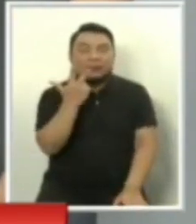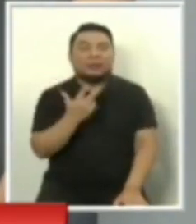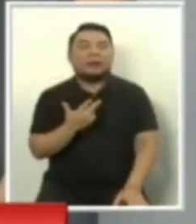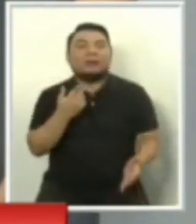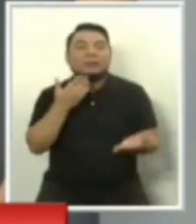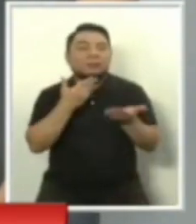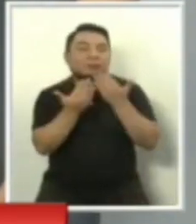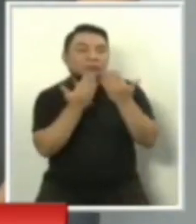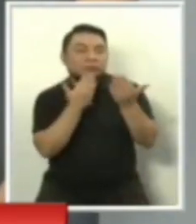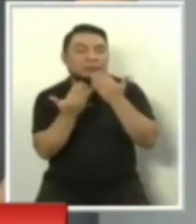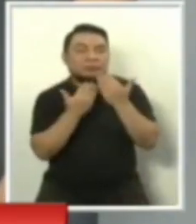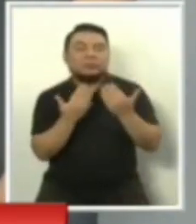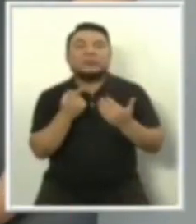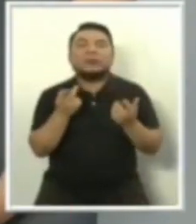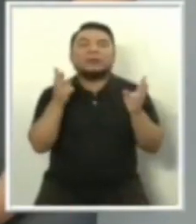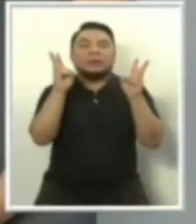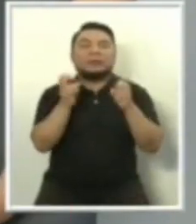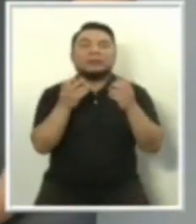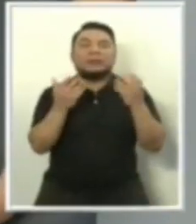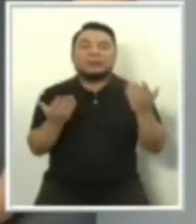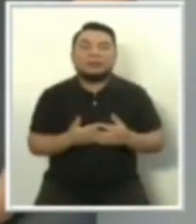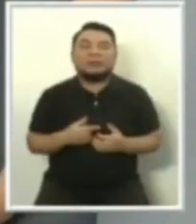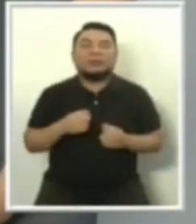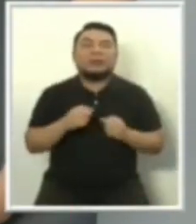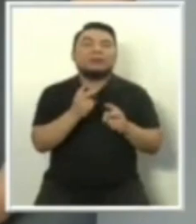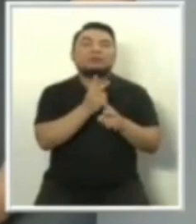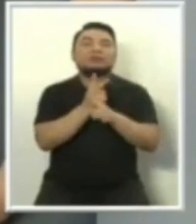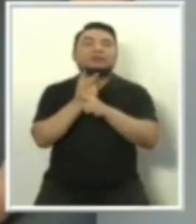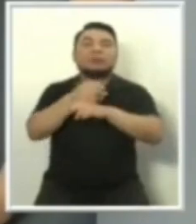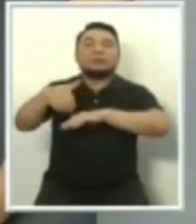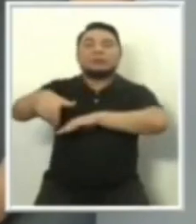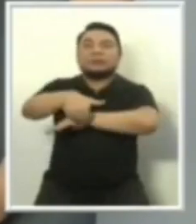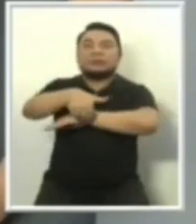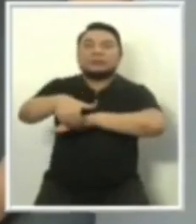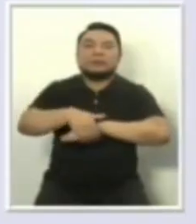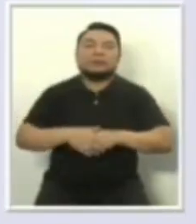diálogo que tratará el tema de la seguridad ciudadana.